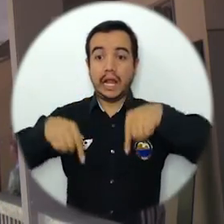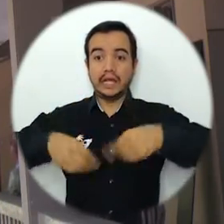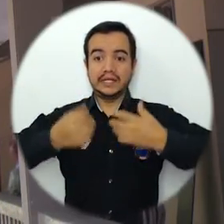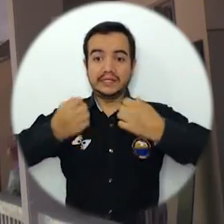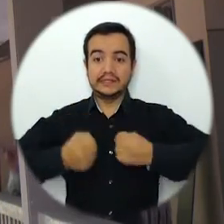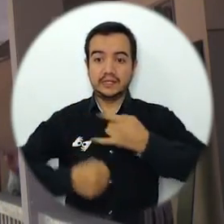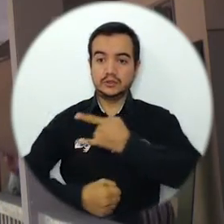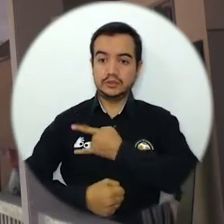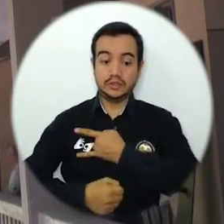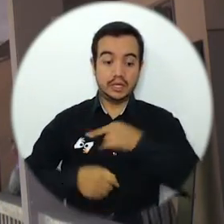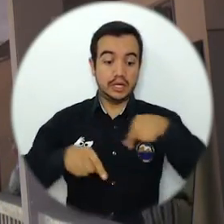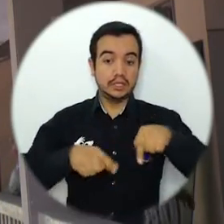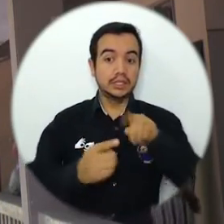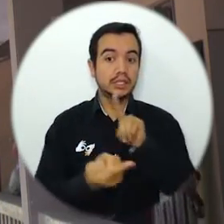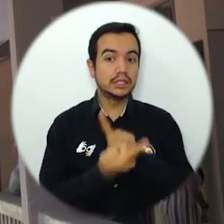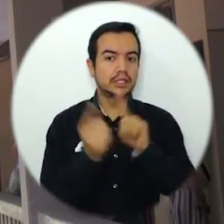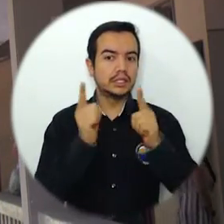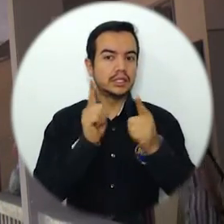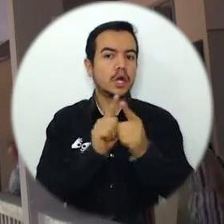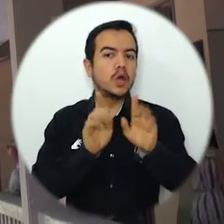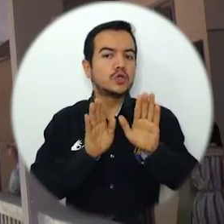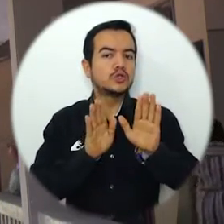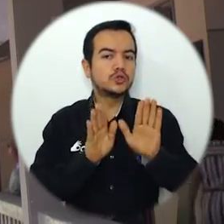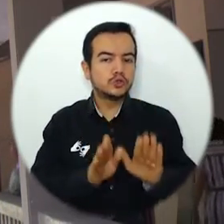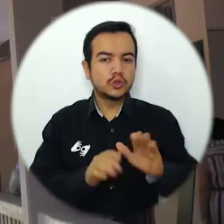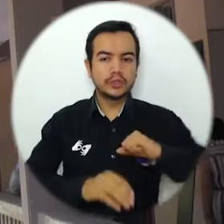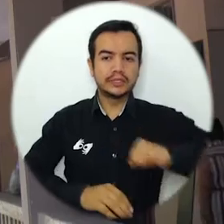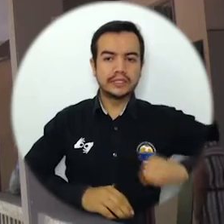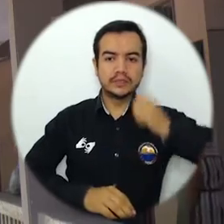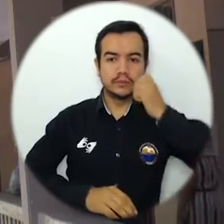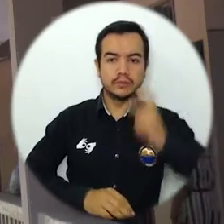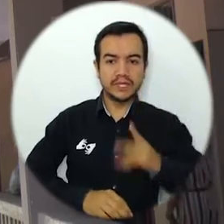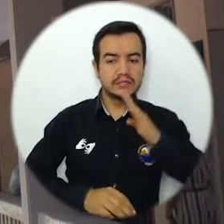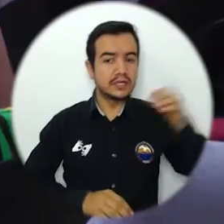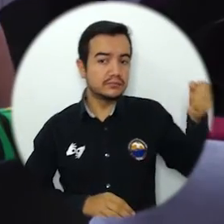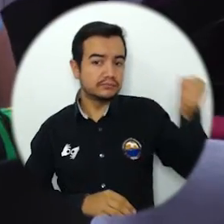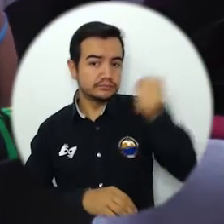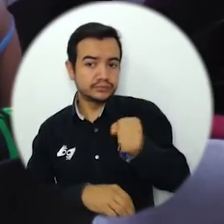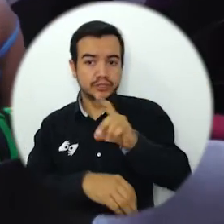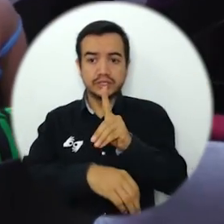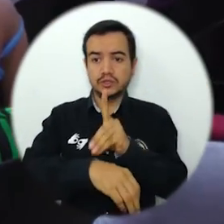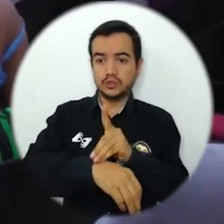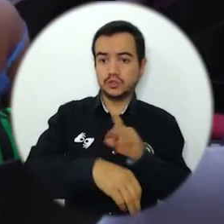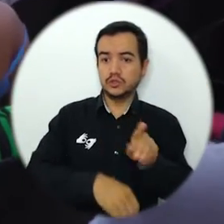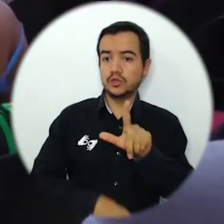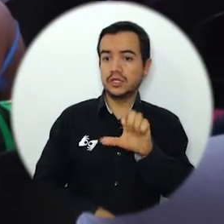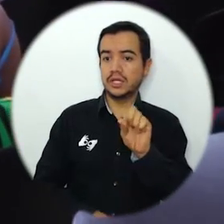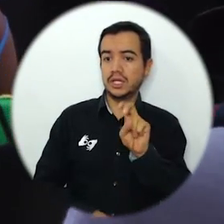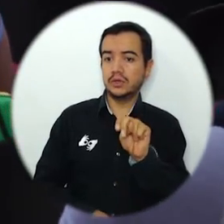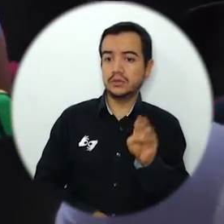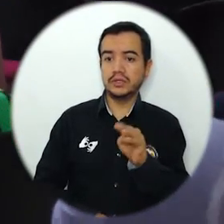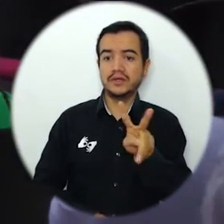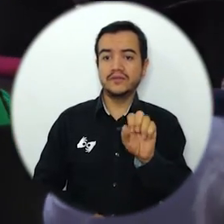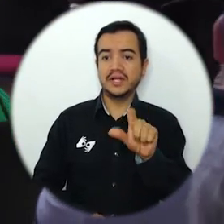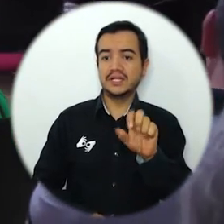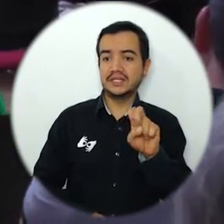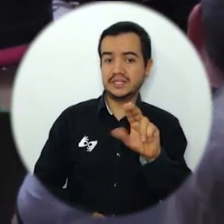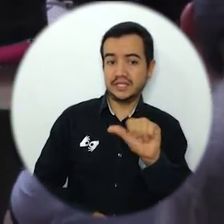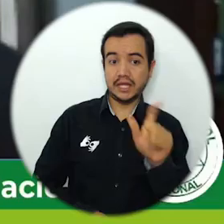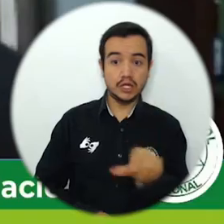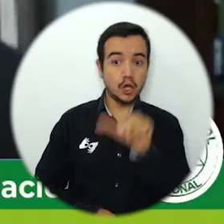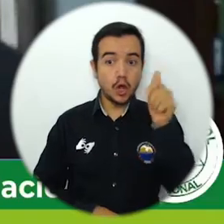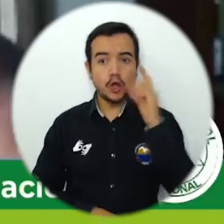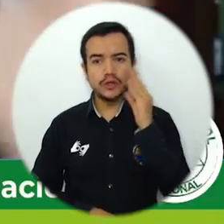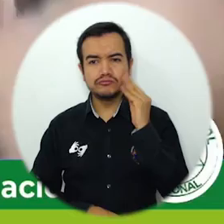Magdalena como es este encuentro de derechos humanos, con la participación del doctor León Valencia y otros conferencistas que